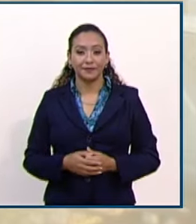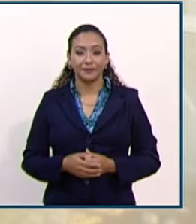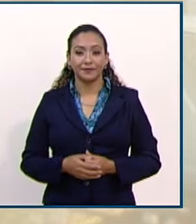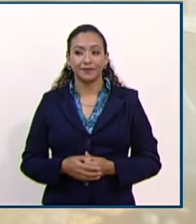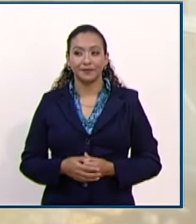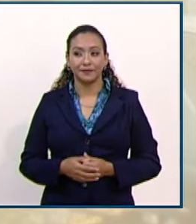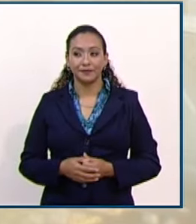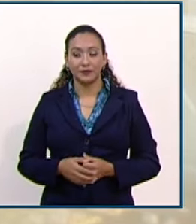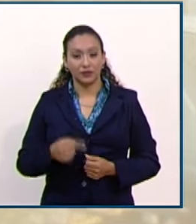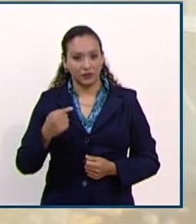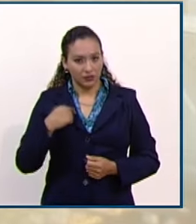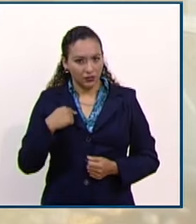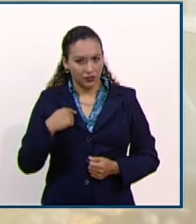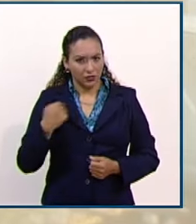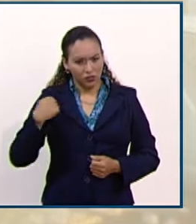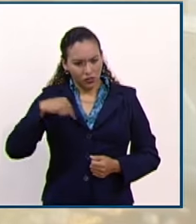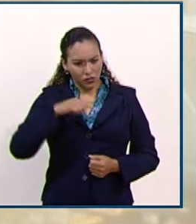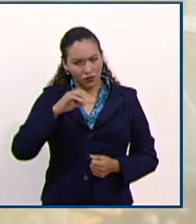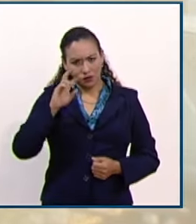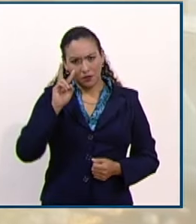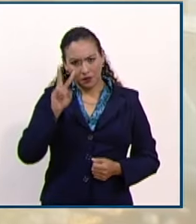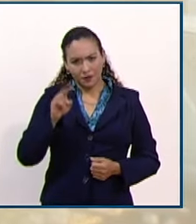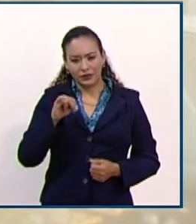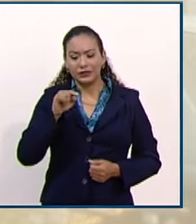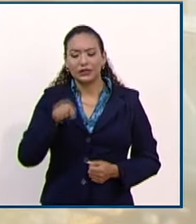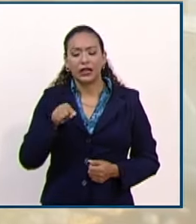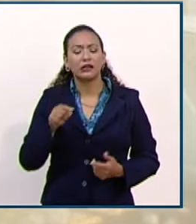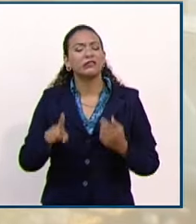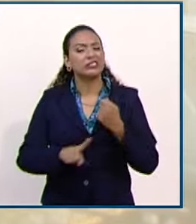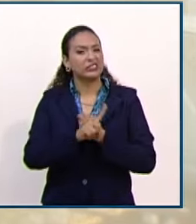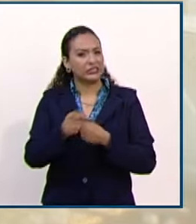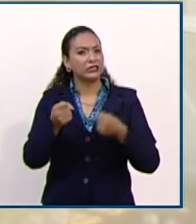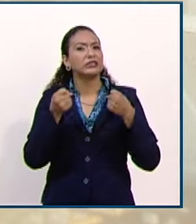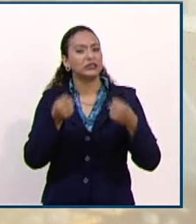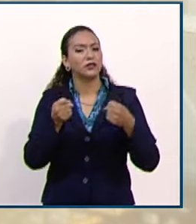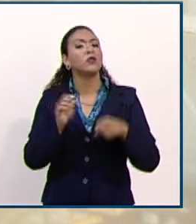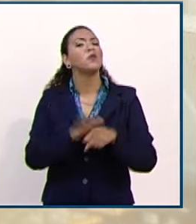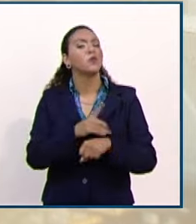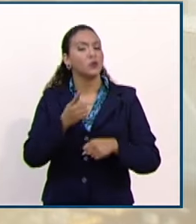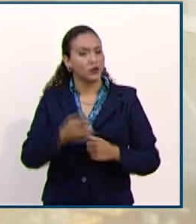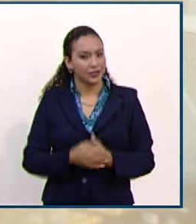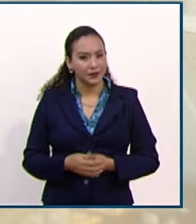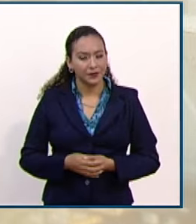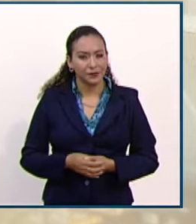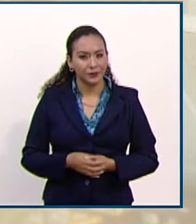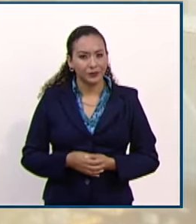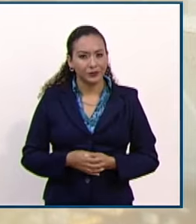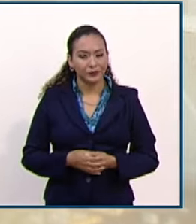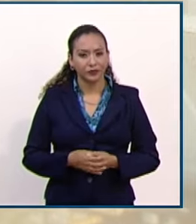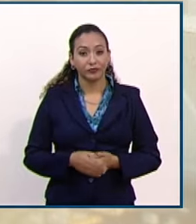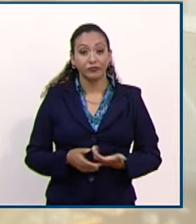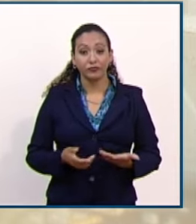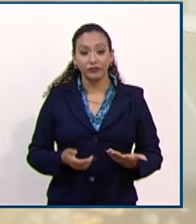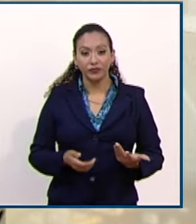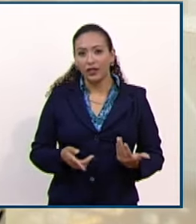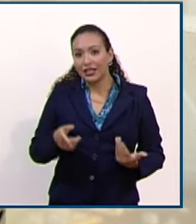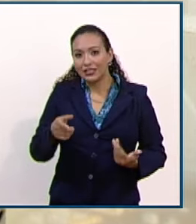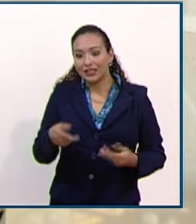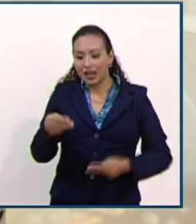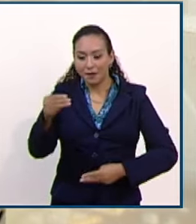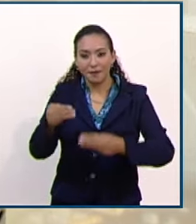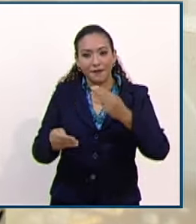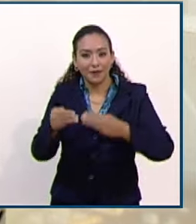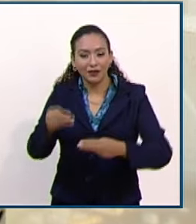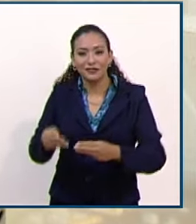Me parece que ahí veremos un primer impacto porque saca de su ámbito de independencia e